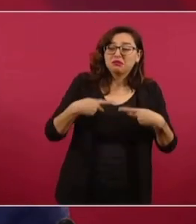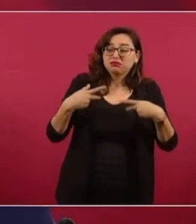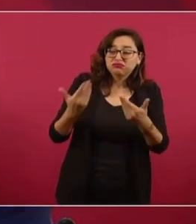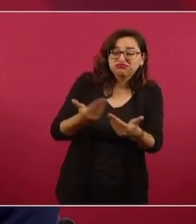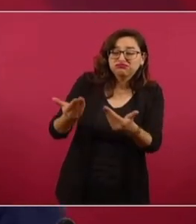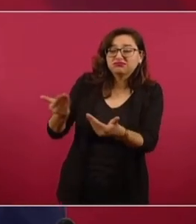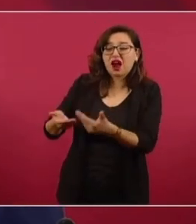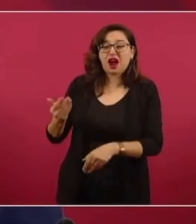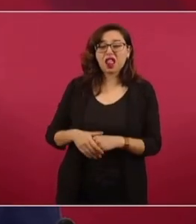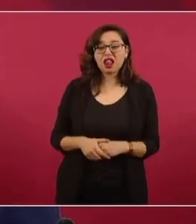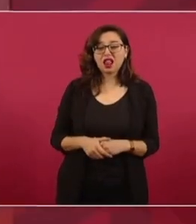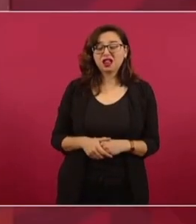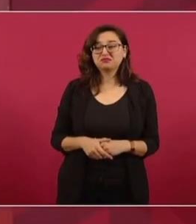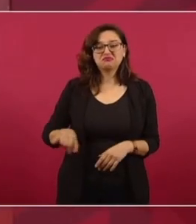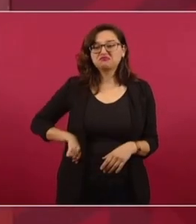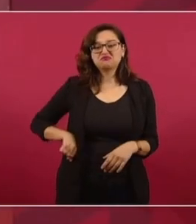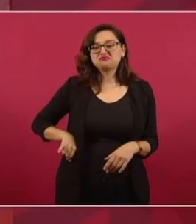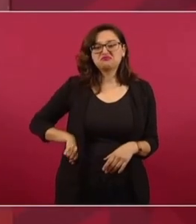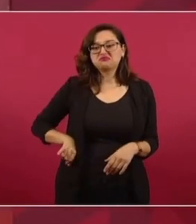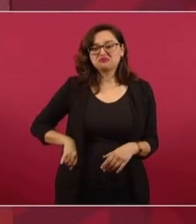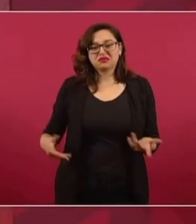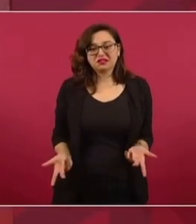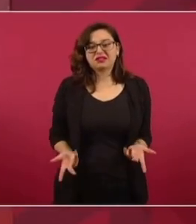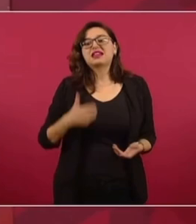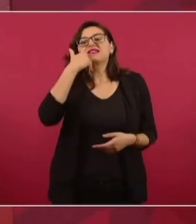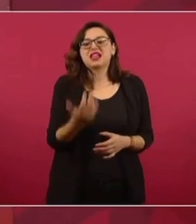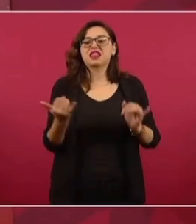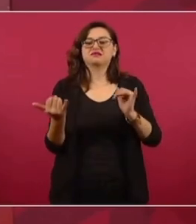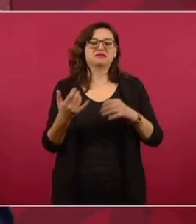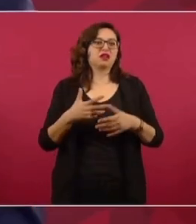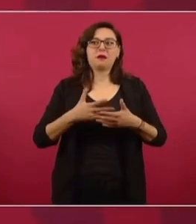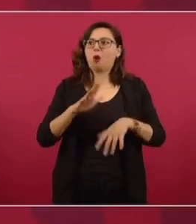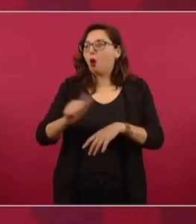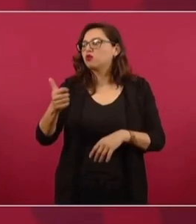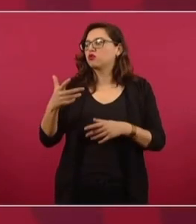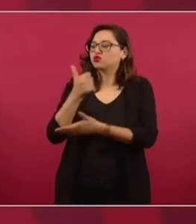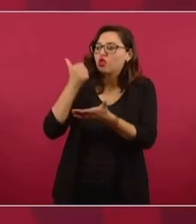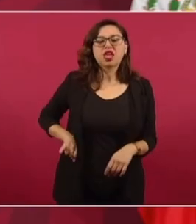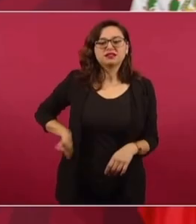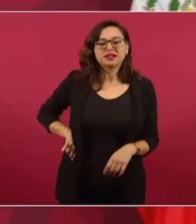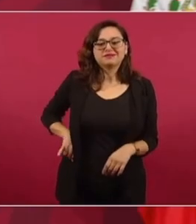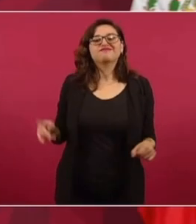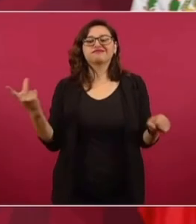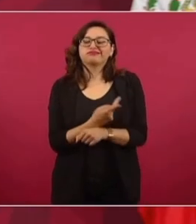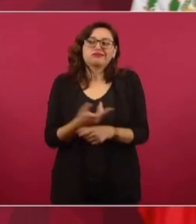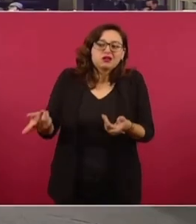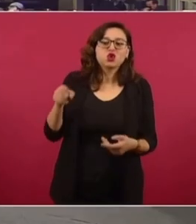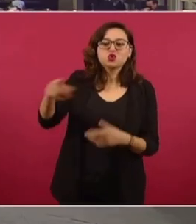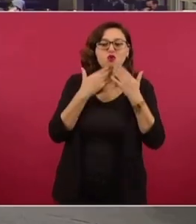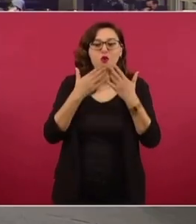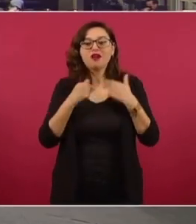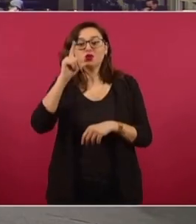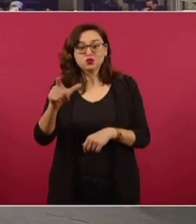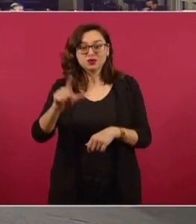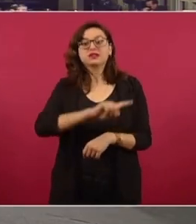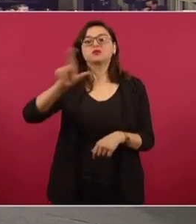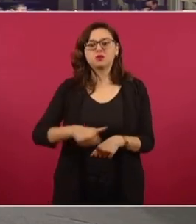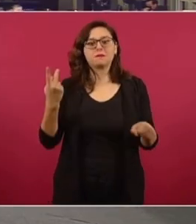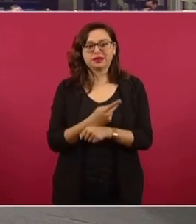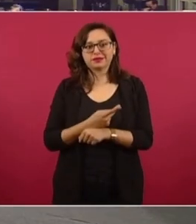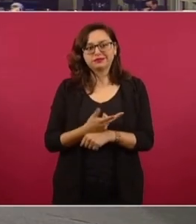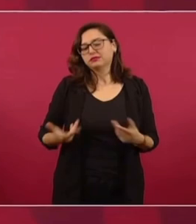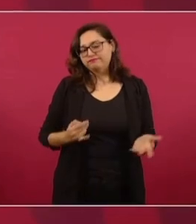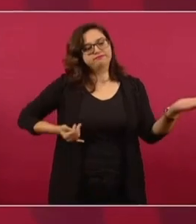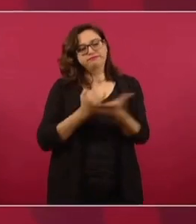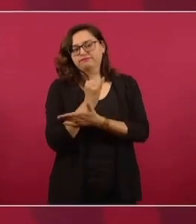las grandes ciudades. Lo que pasaba antes de la nacionalización de la industria eléctrica. Por eso se tomó la decisión de nacionalizar la